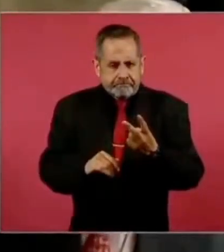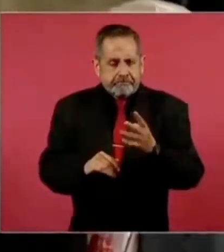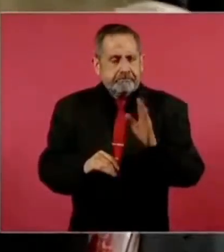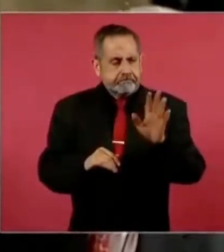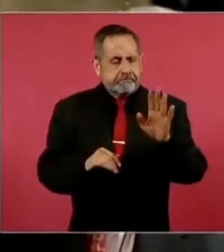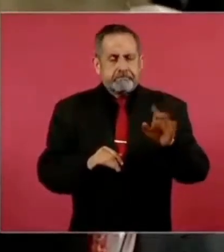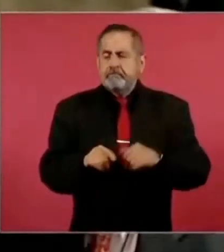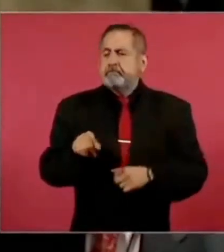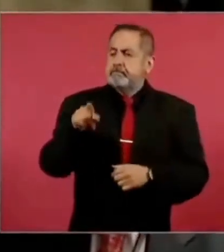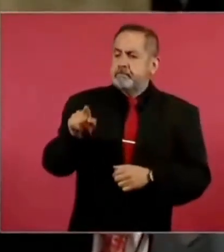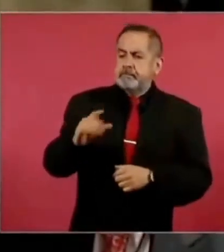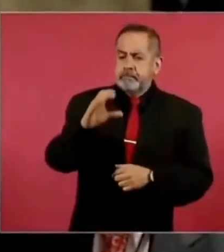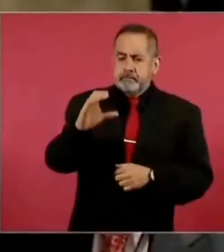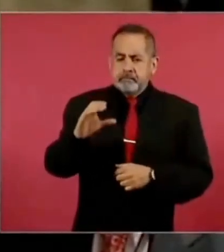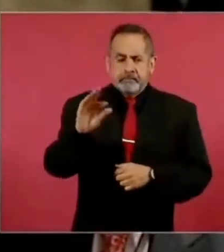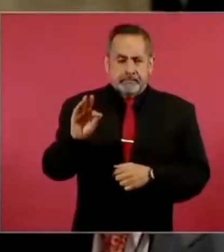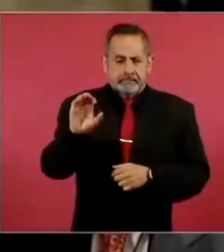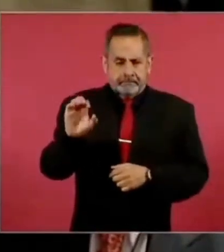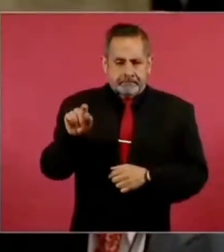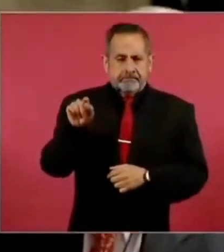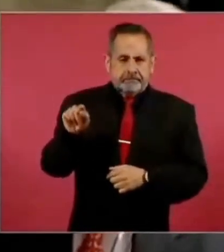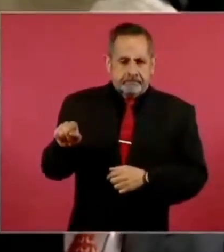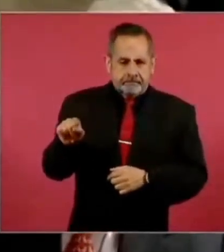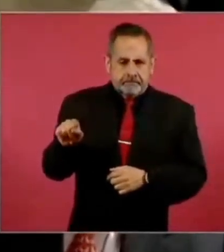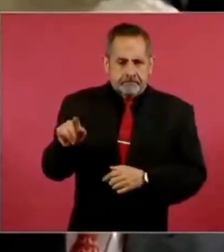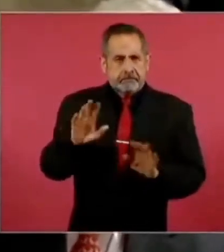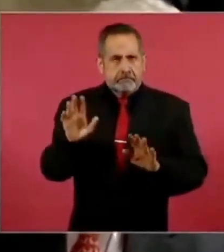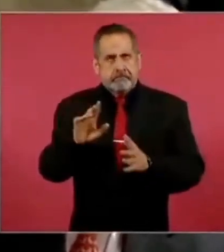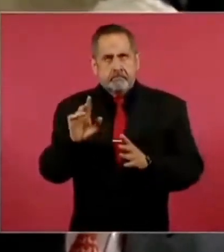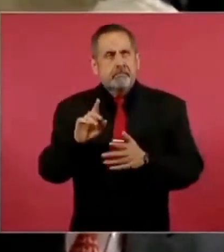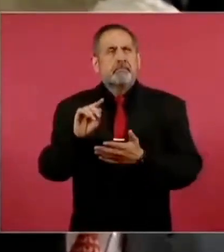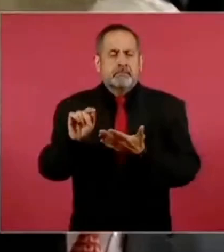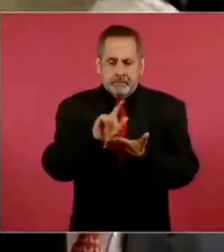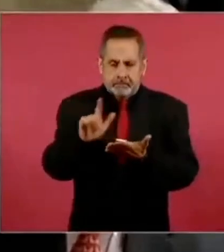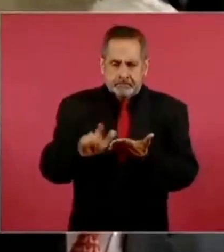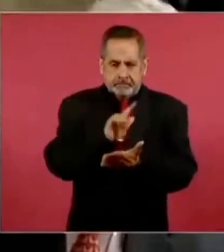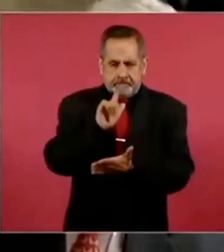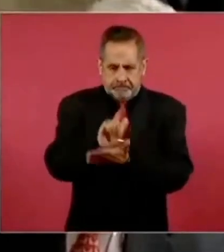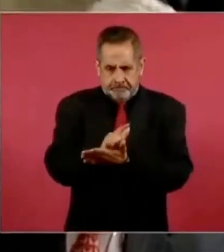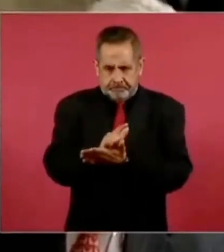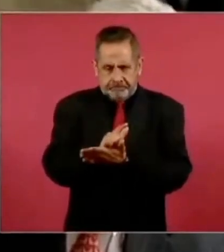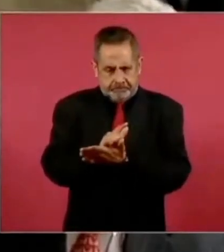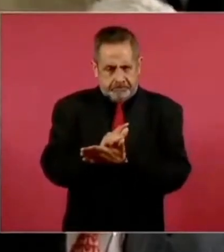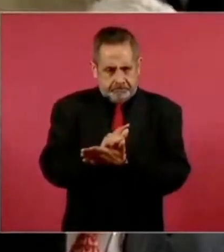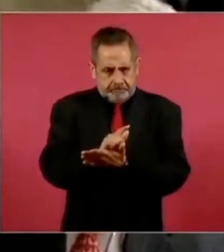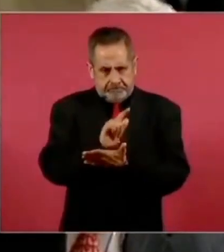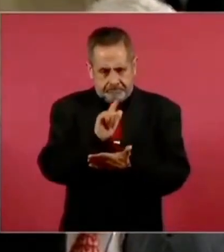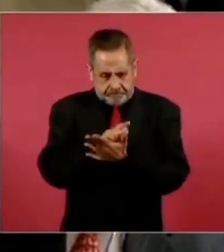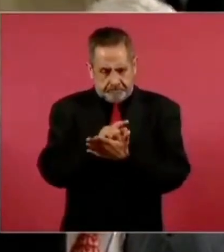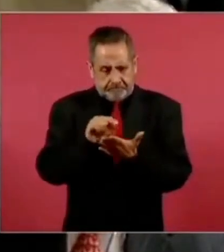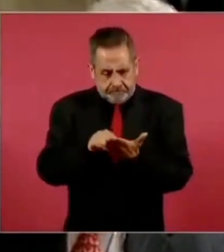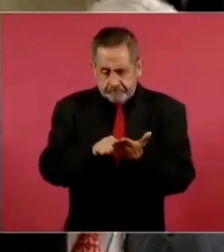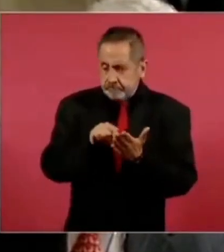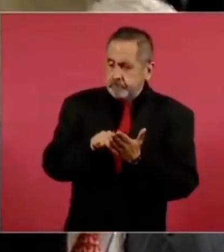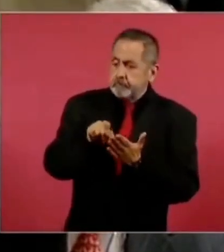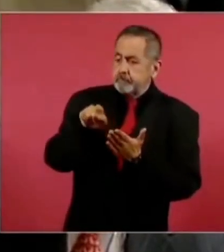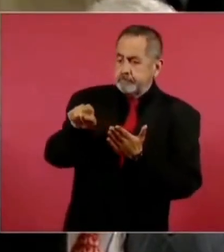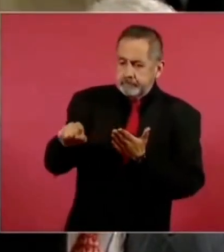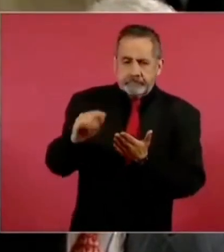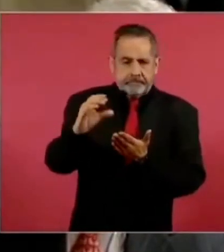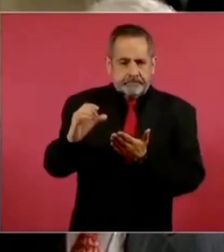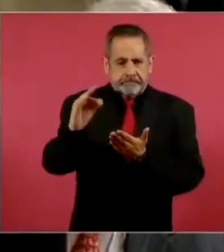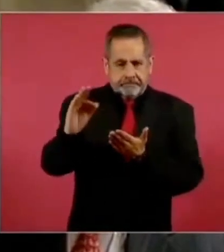Federal de Electricidad, bueno, que la ley que se estableció para que la Comisión Federal de Electricidad